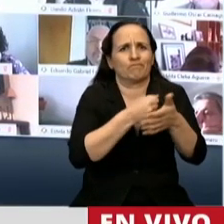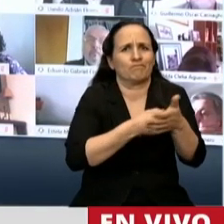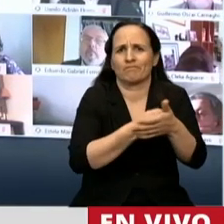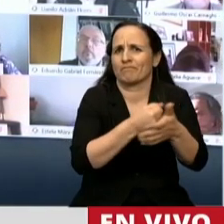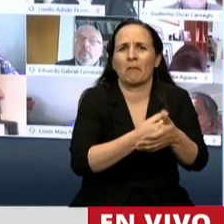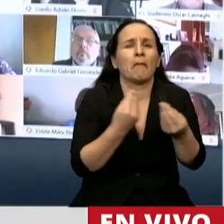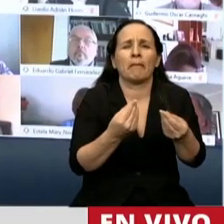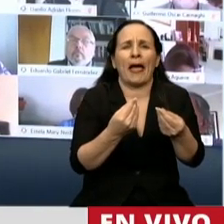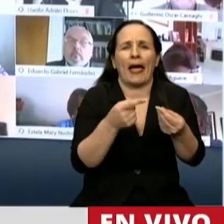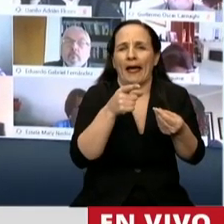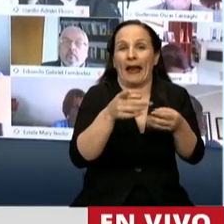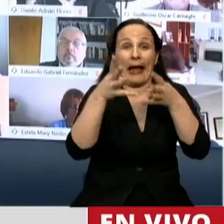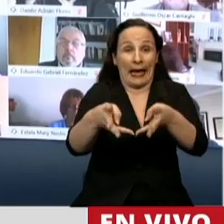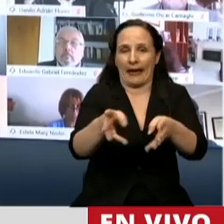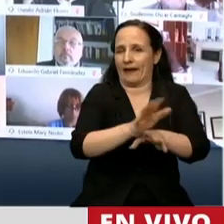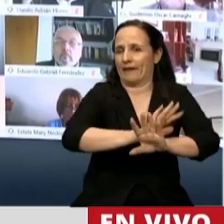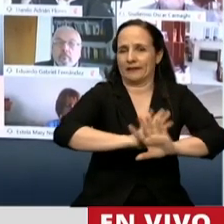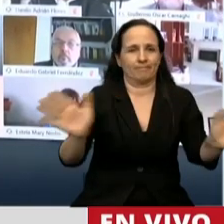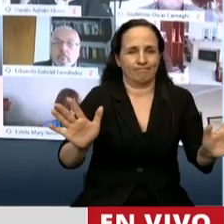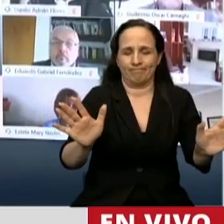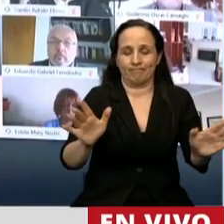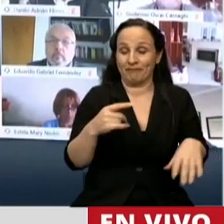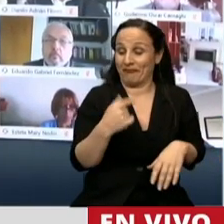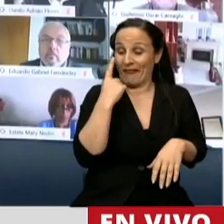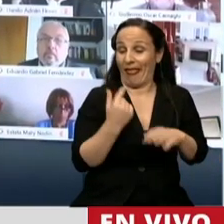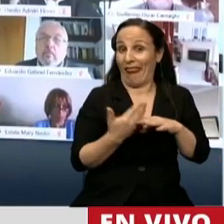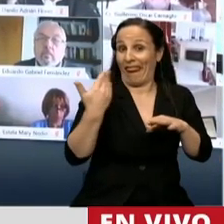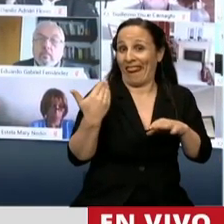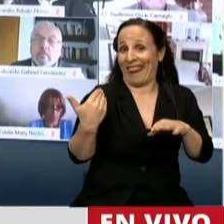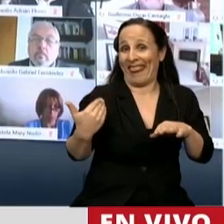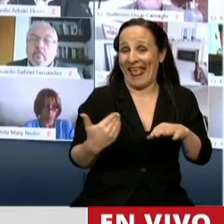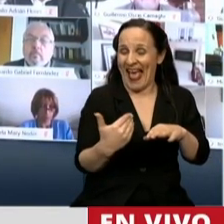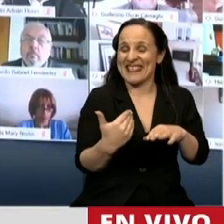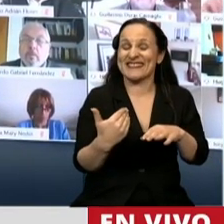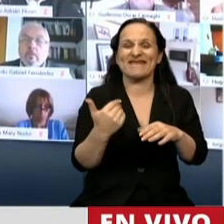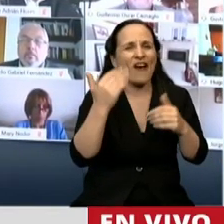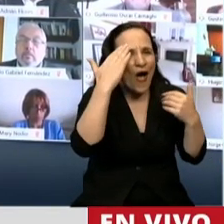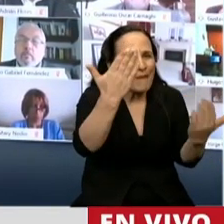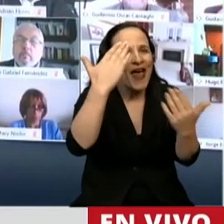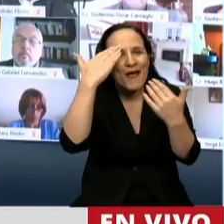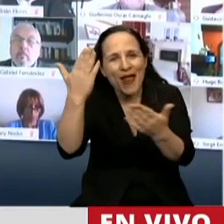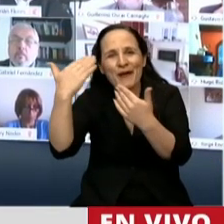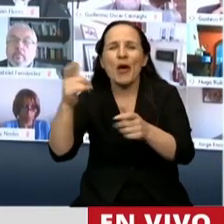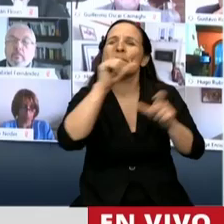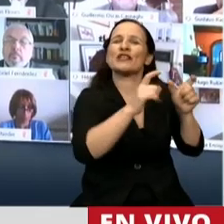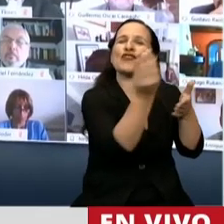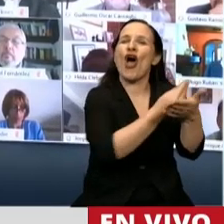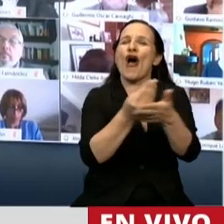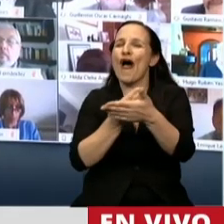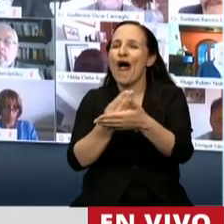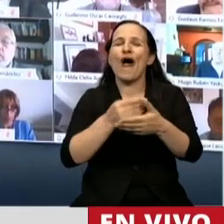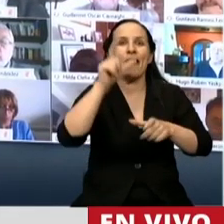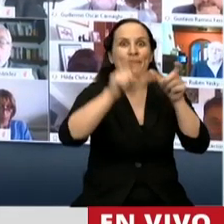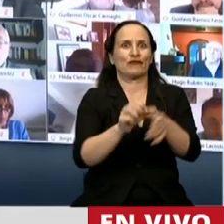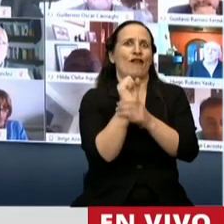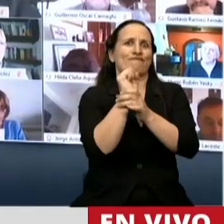cultura de la guerra. En estos días leímos emotivos homenajes de dibujantes, de ilustradores, de